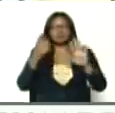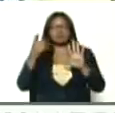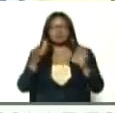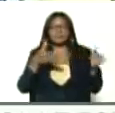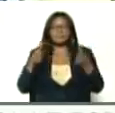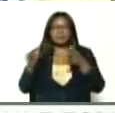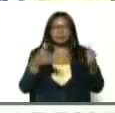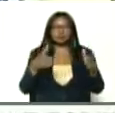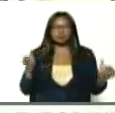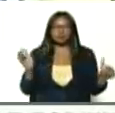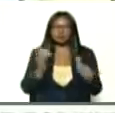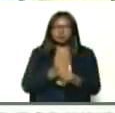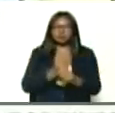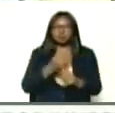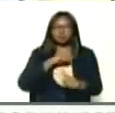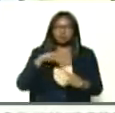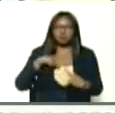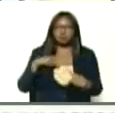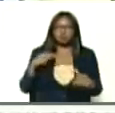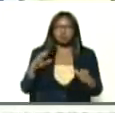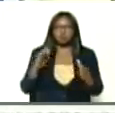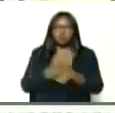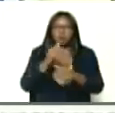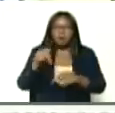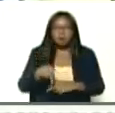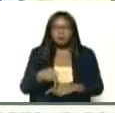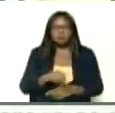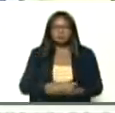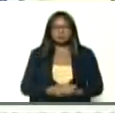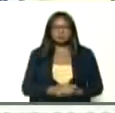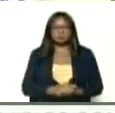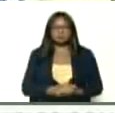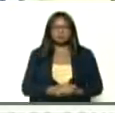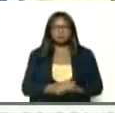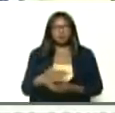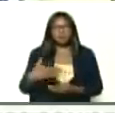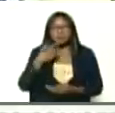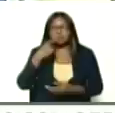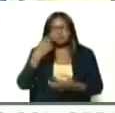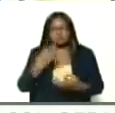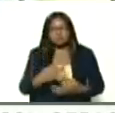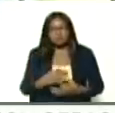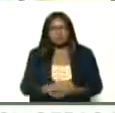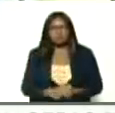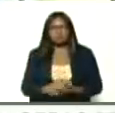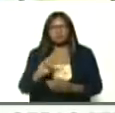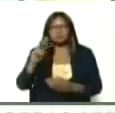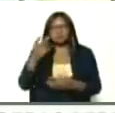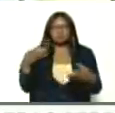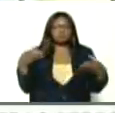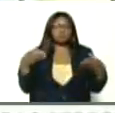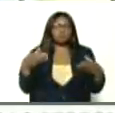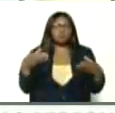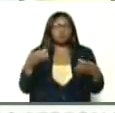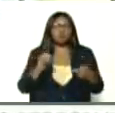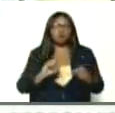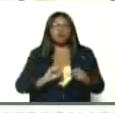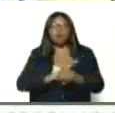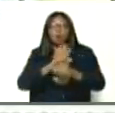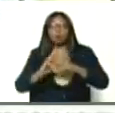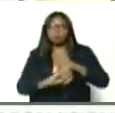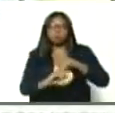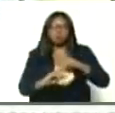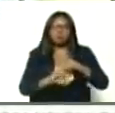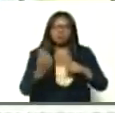detectamos, ya en Venezuela, y podemos decirle, una segunda ola del coronavirus, que